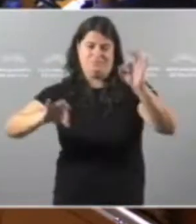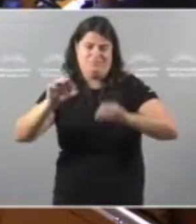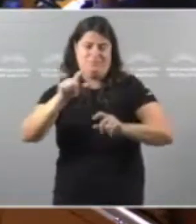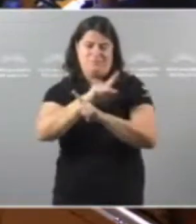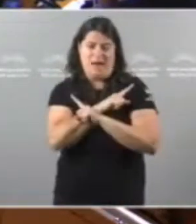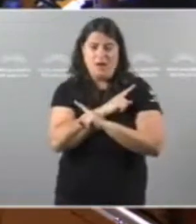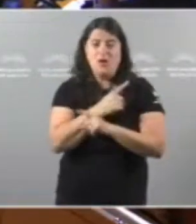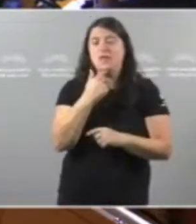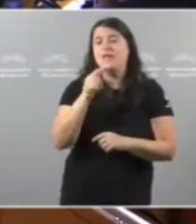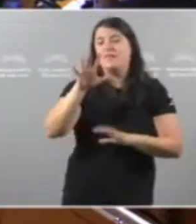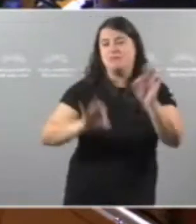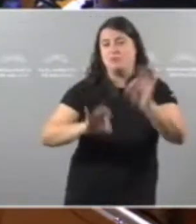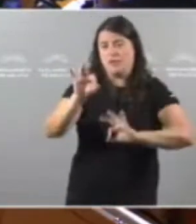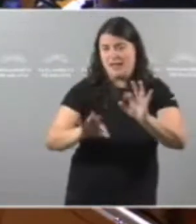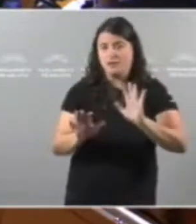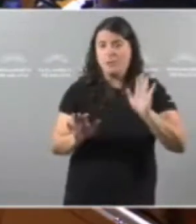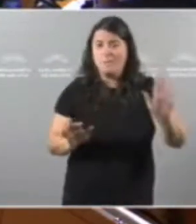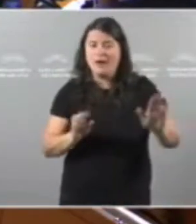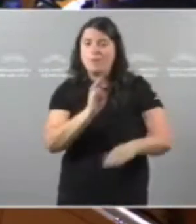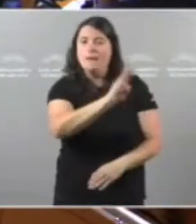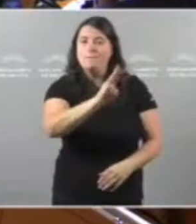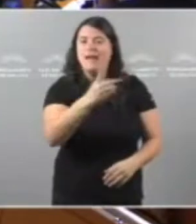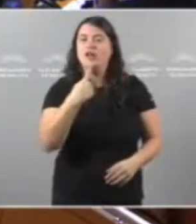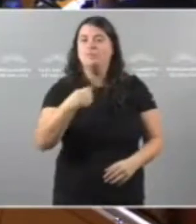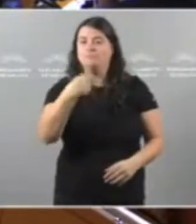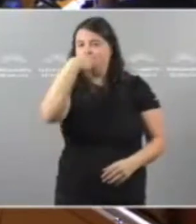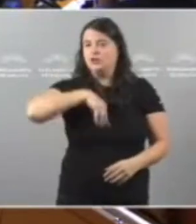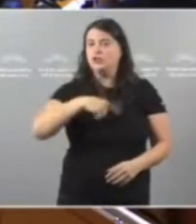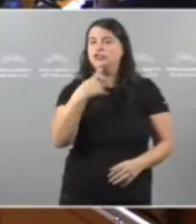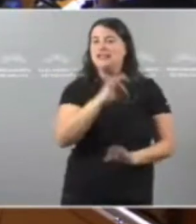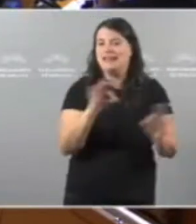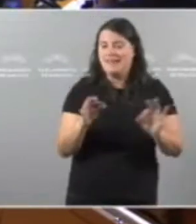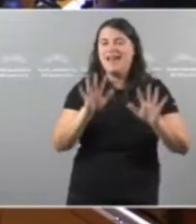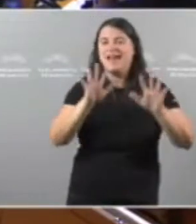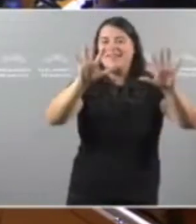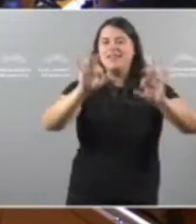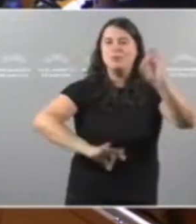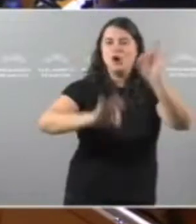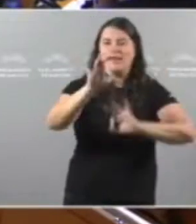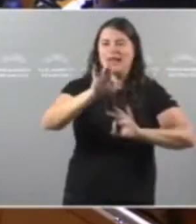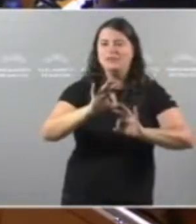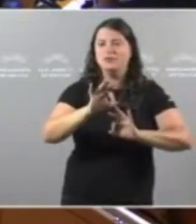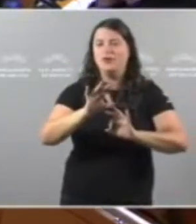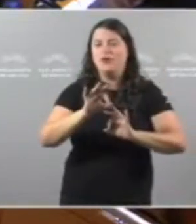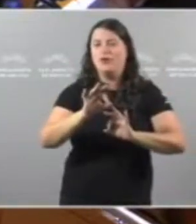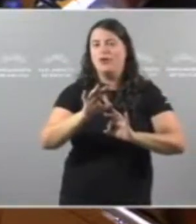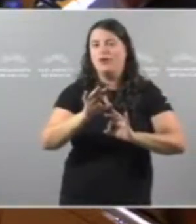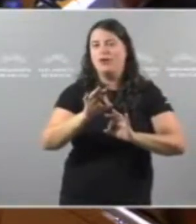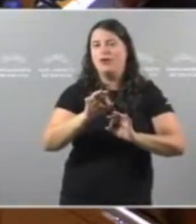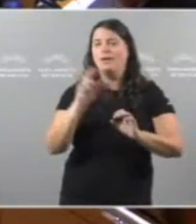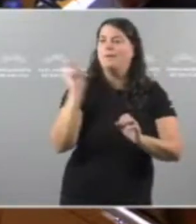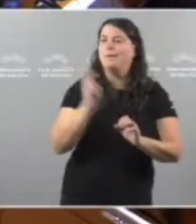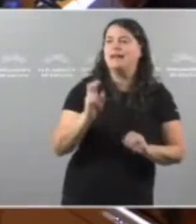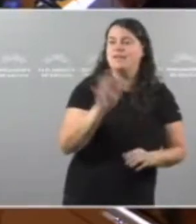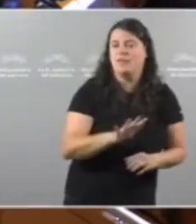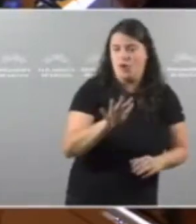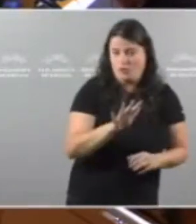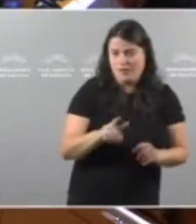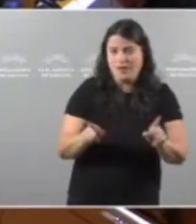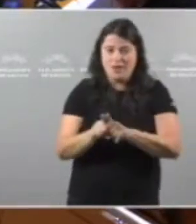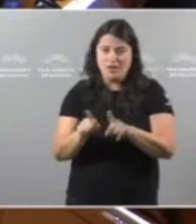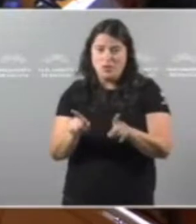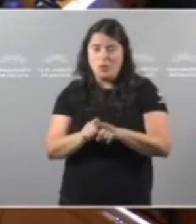Pero o que non nos di o Partido Popular E de onde xa é esa taxa de paro? Pois de que preven unha